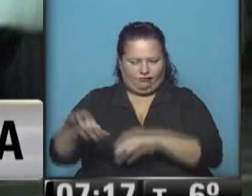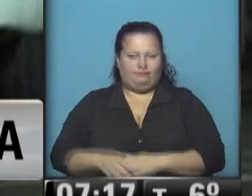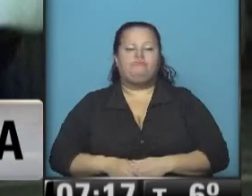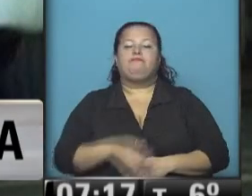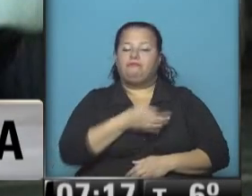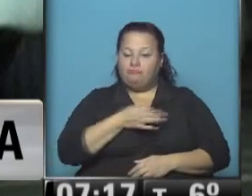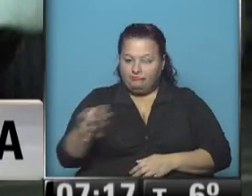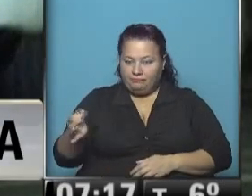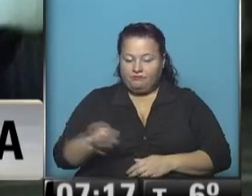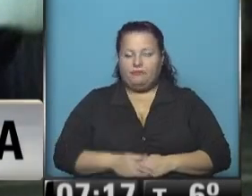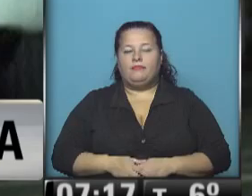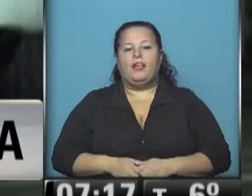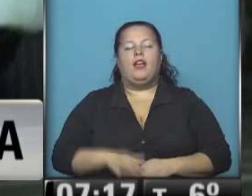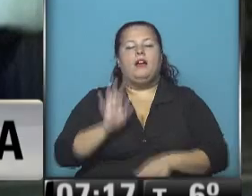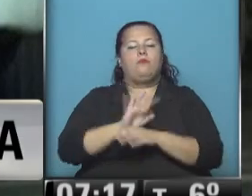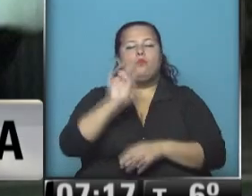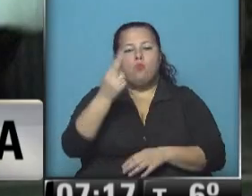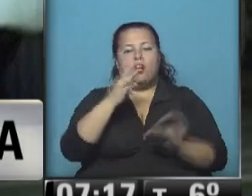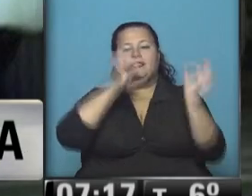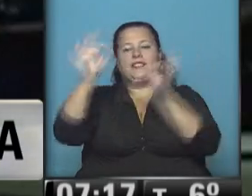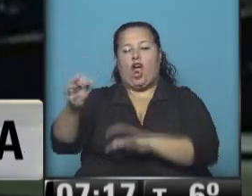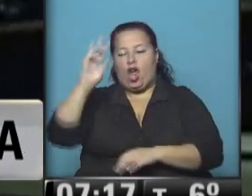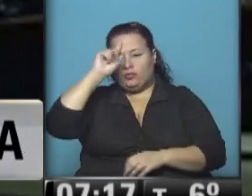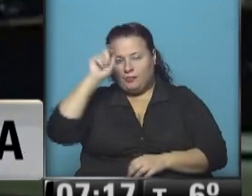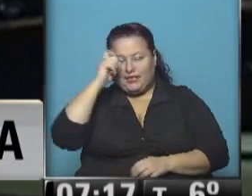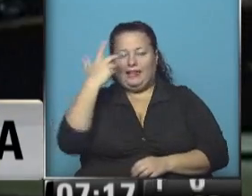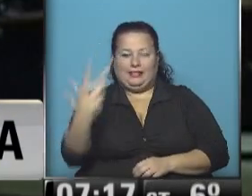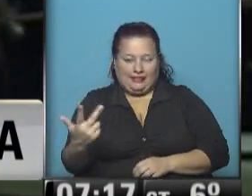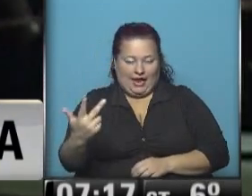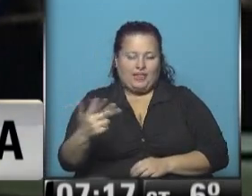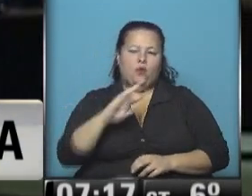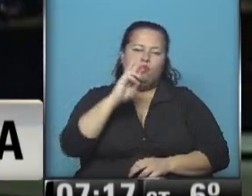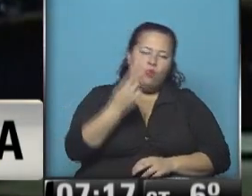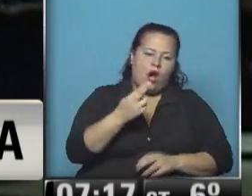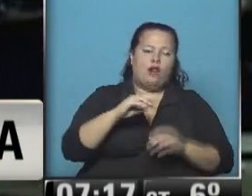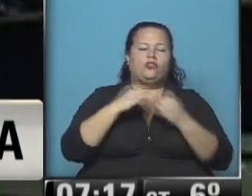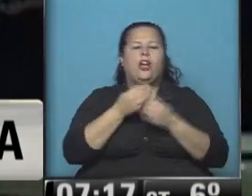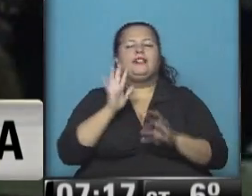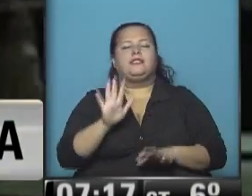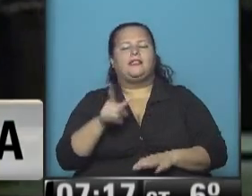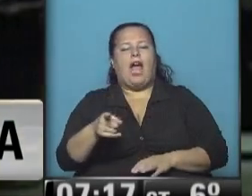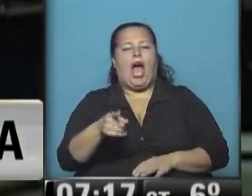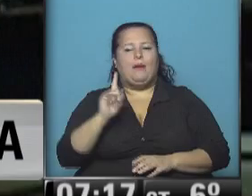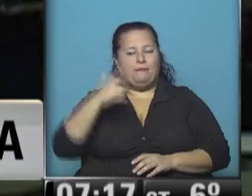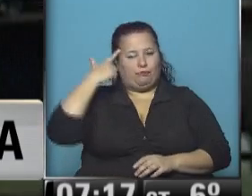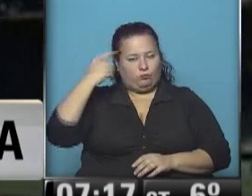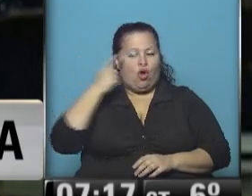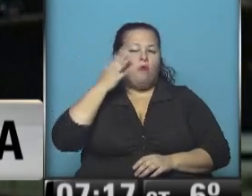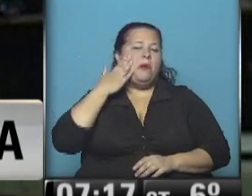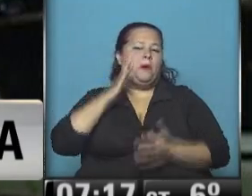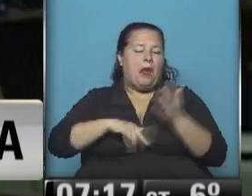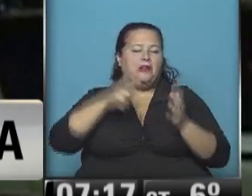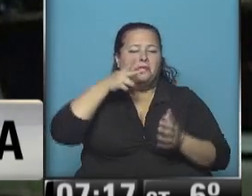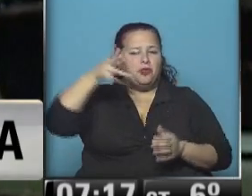Así es, fueron declaradas muertas al llegar al hospital. Tres de ellas, entre los fallecidos, se encontraba el agresor, un hombre blanco de